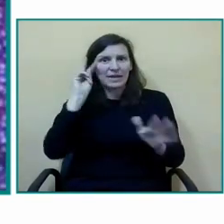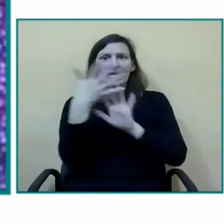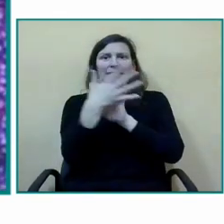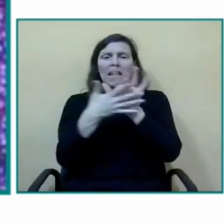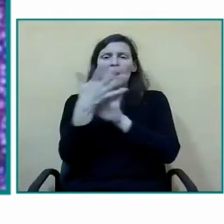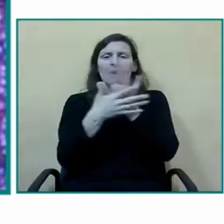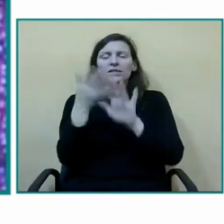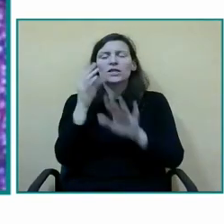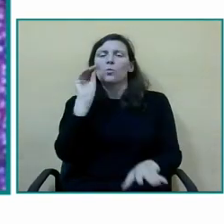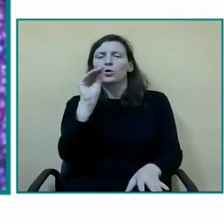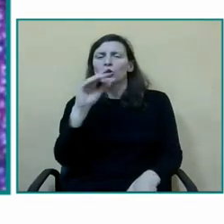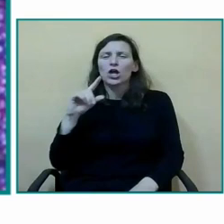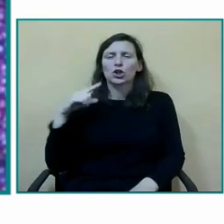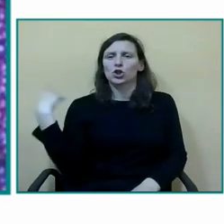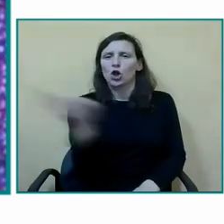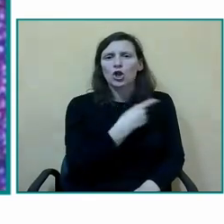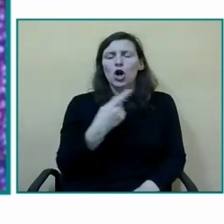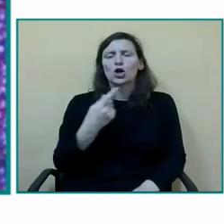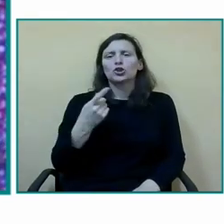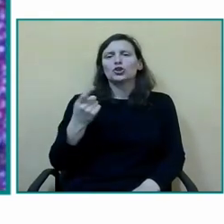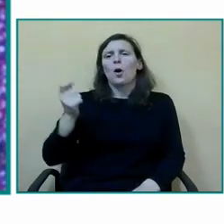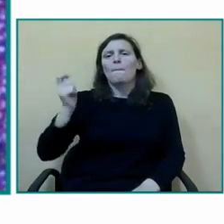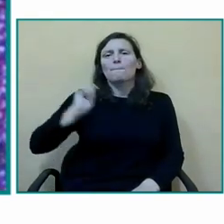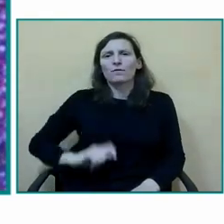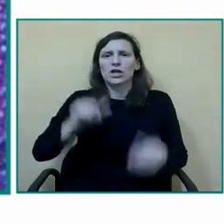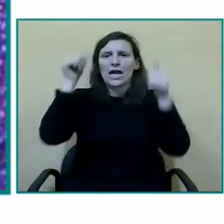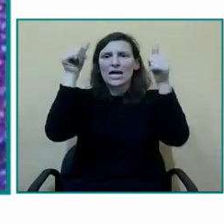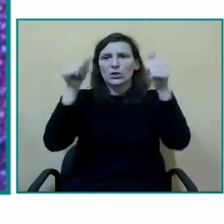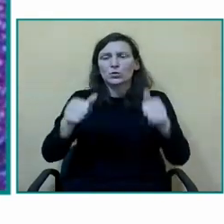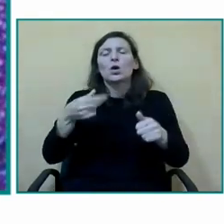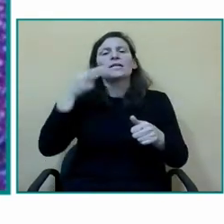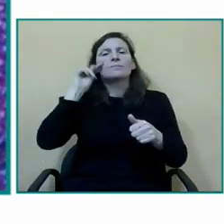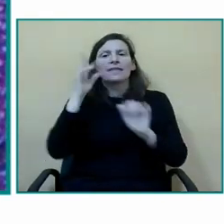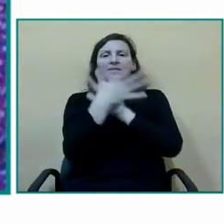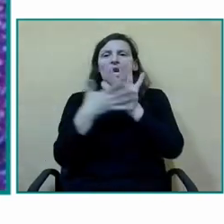dejo la la respuesta si quiere a Eugenio